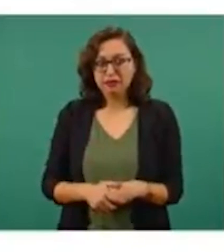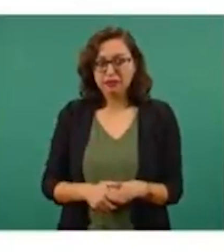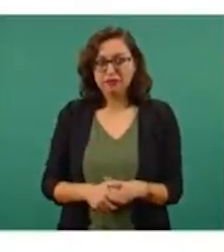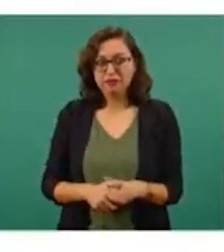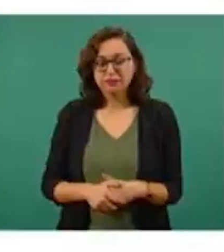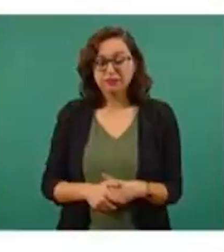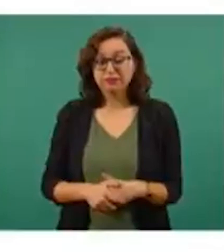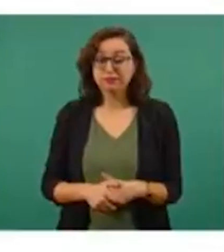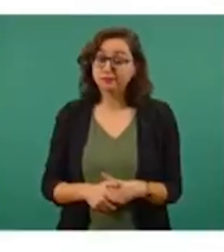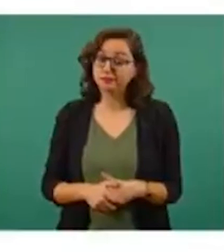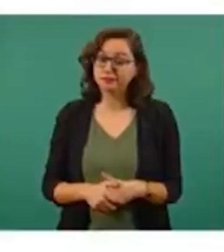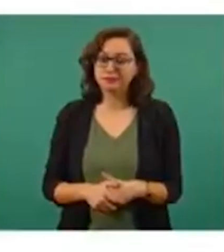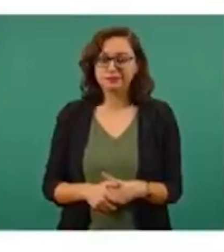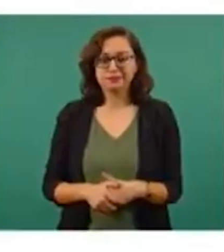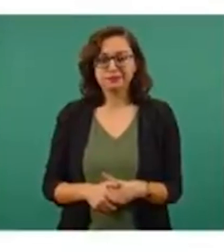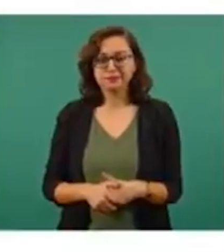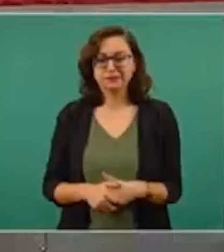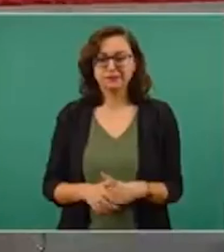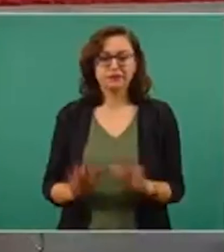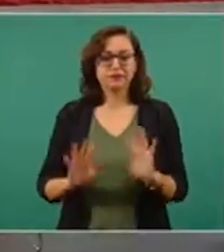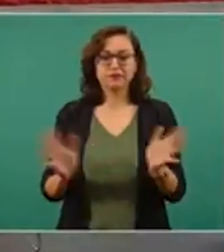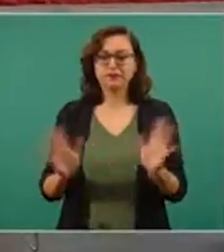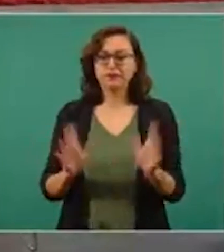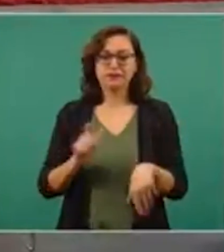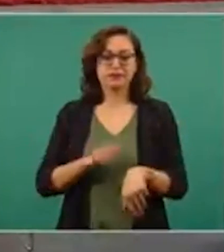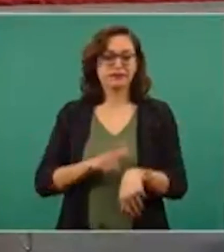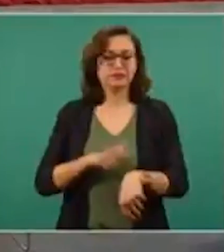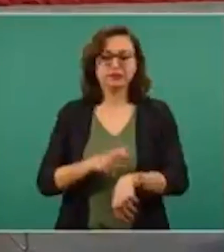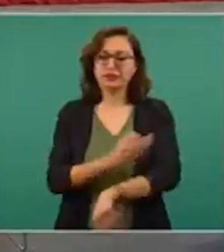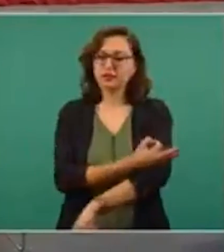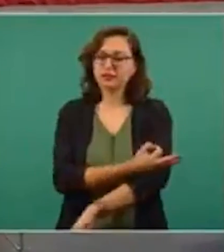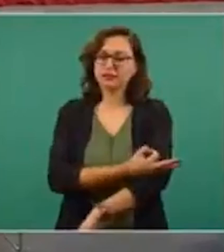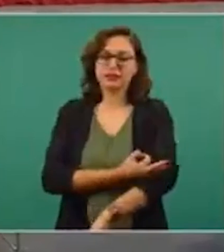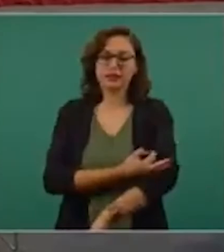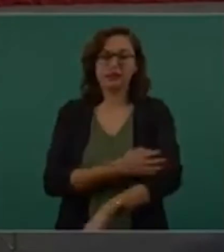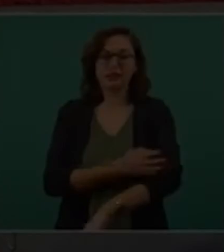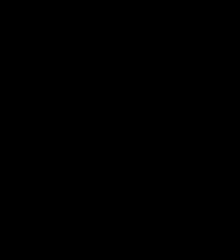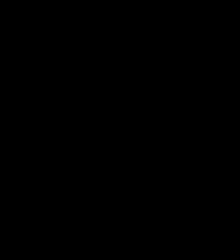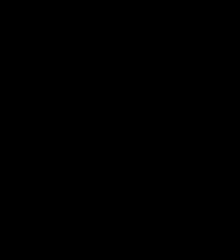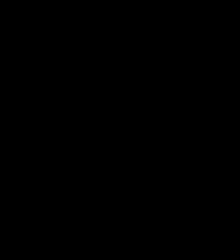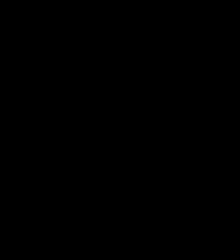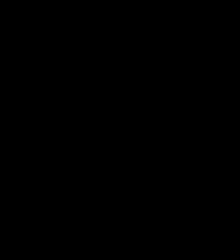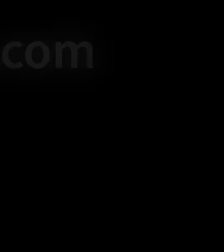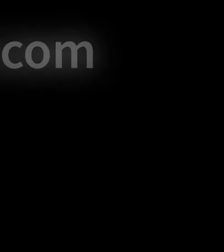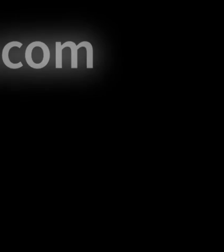Bueno, ya es muy tarde ya. Nada más, dos preguntas más para terminar.